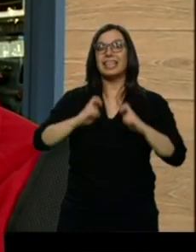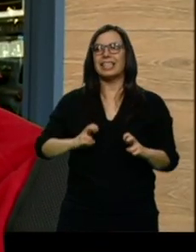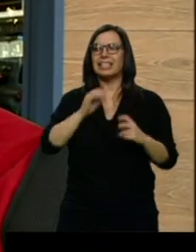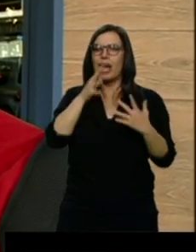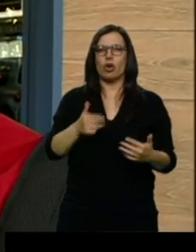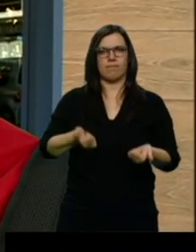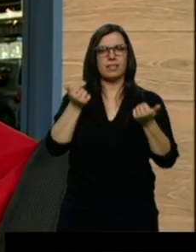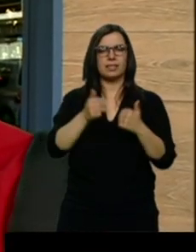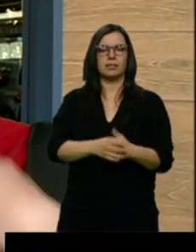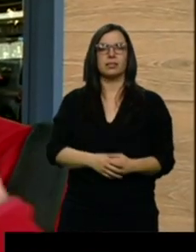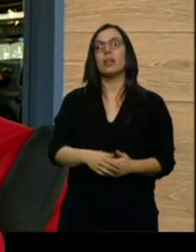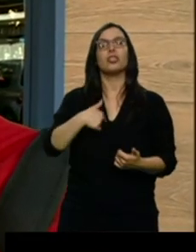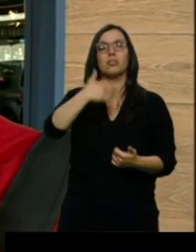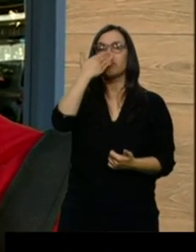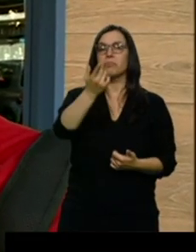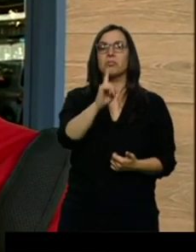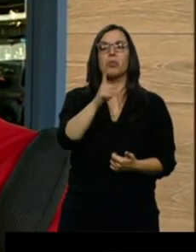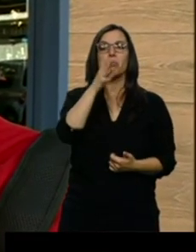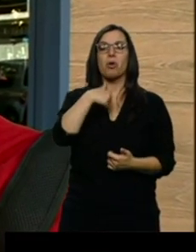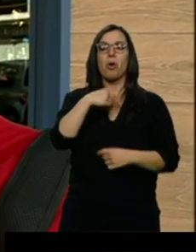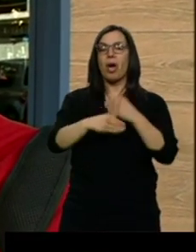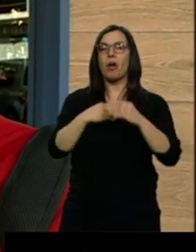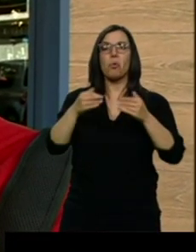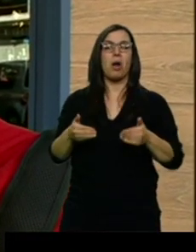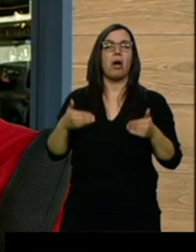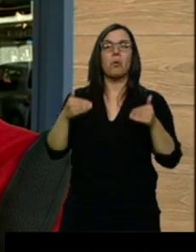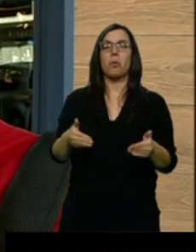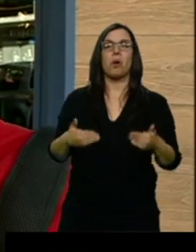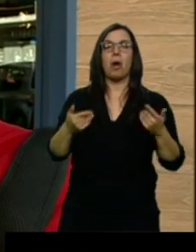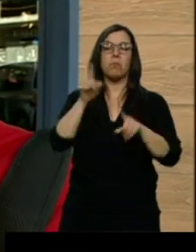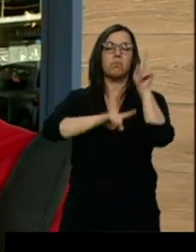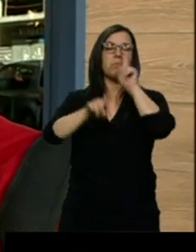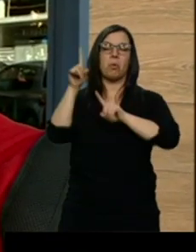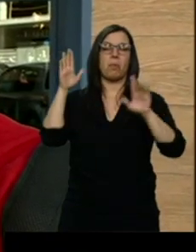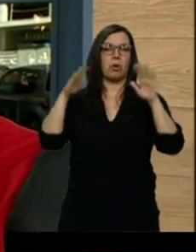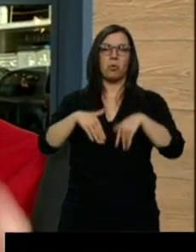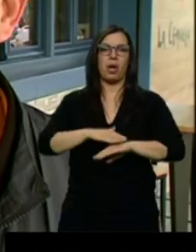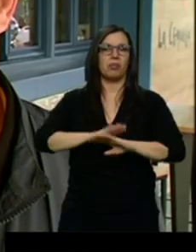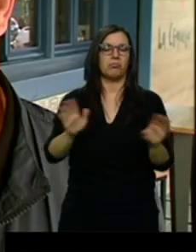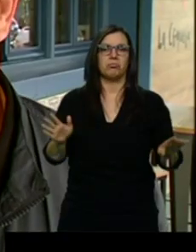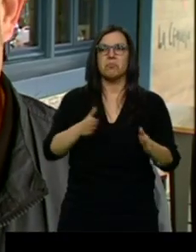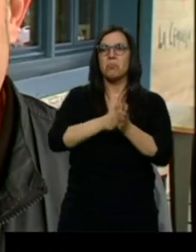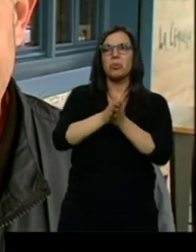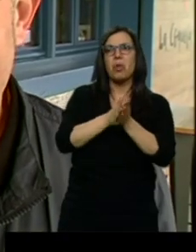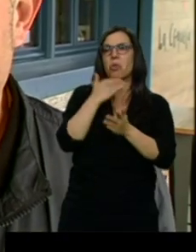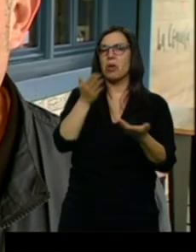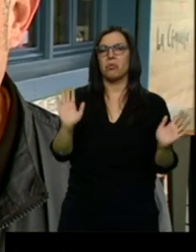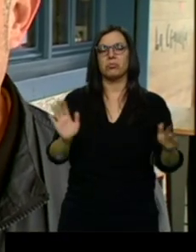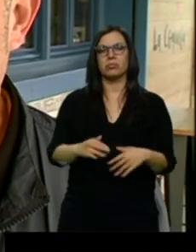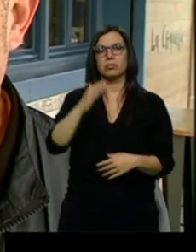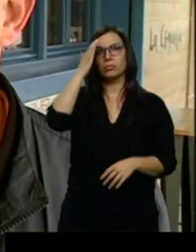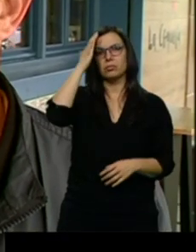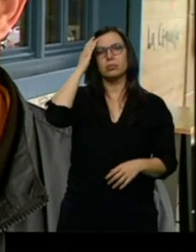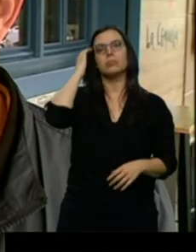verdad que no, pues siempre estoy haciendo lo mismo y no tengo ningún problema de motivación ni nada. Bueno, hay días que sí necesitas estar menos